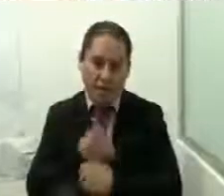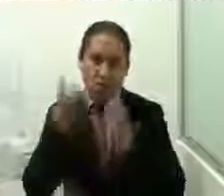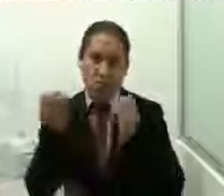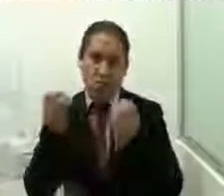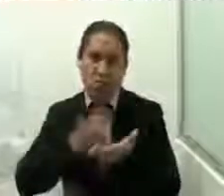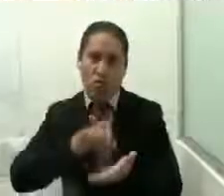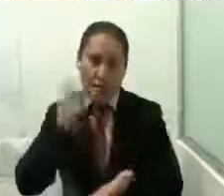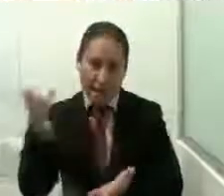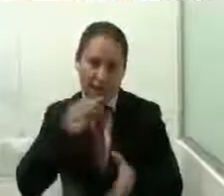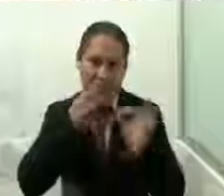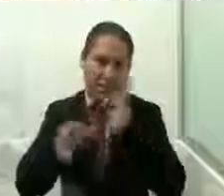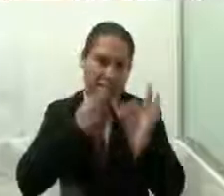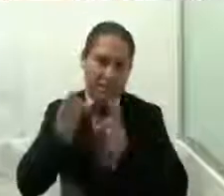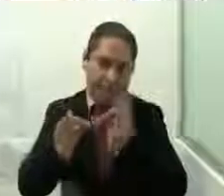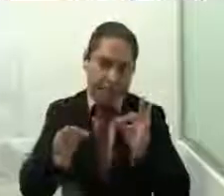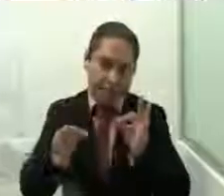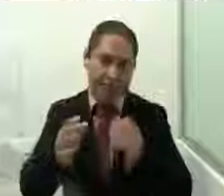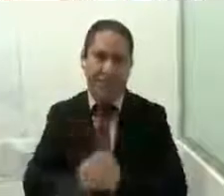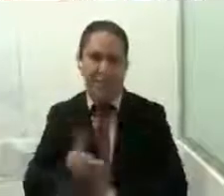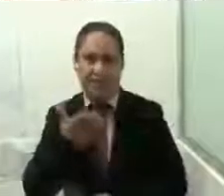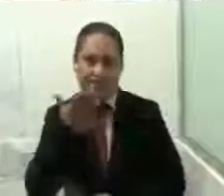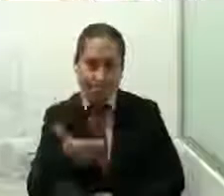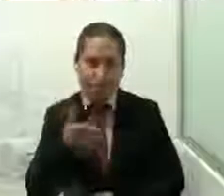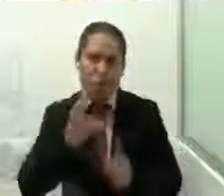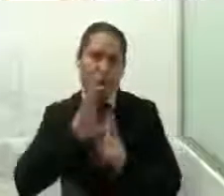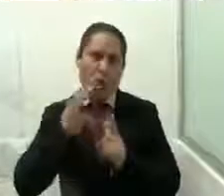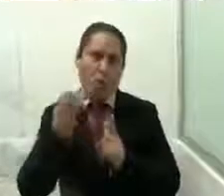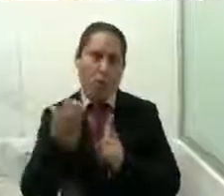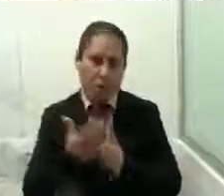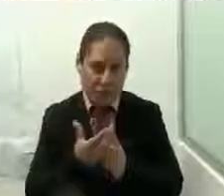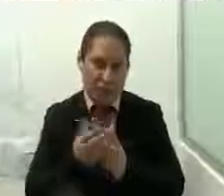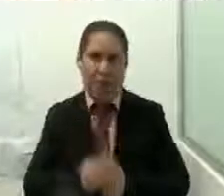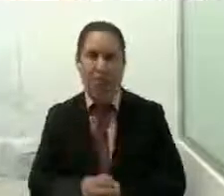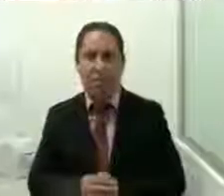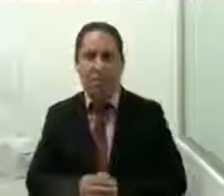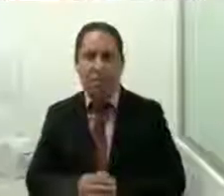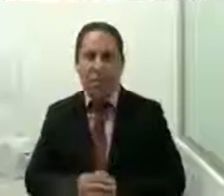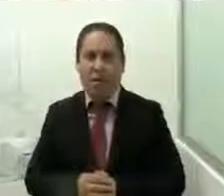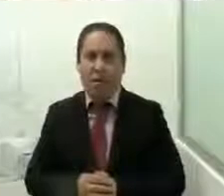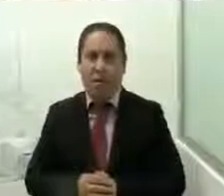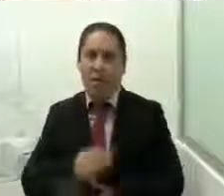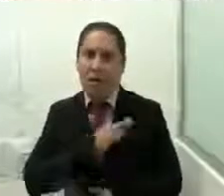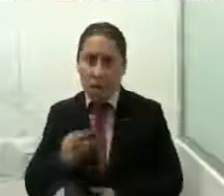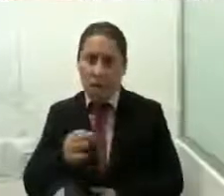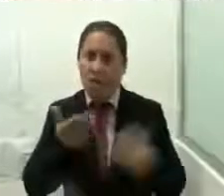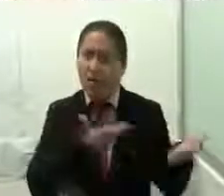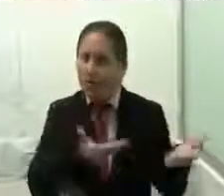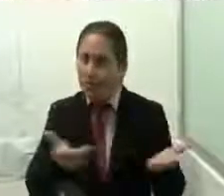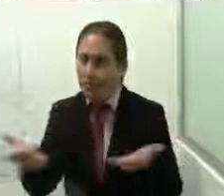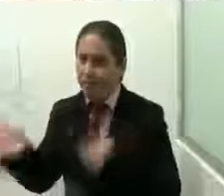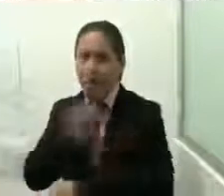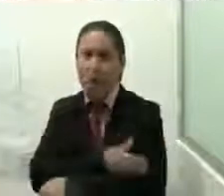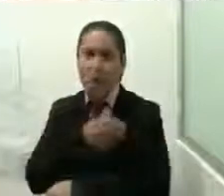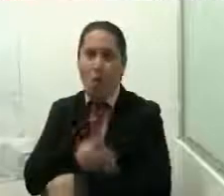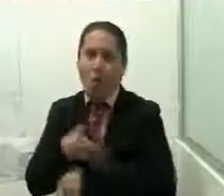comparecencia y solicito a la comisión protocolaria previamente designada se sirva acompañar a la compareciente a la salida